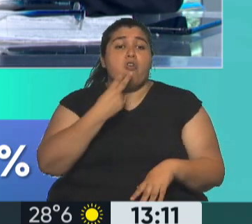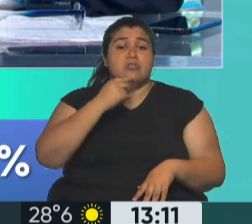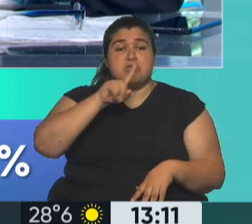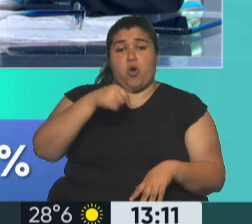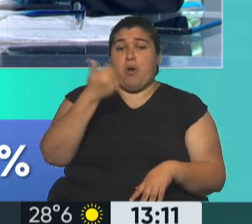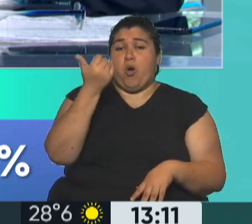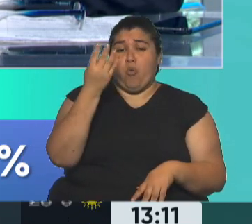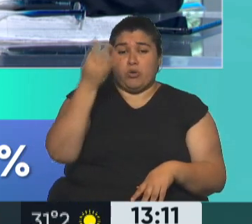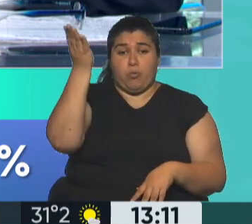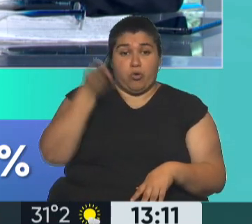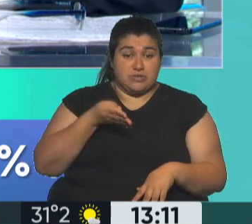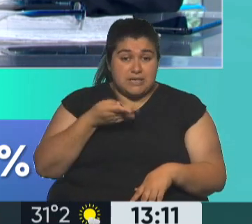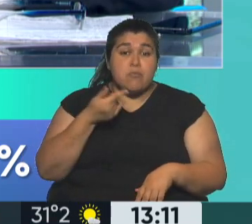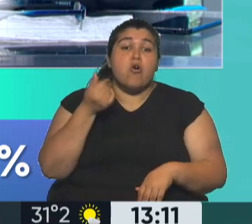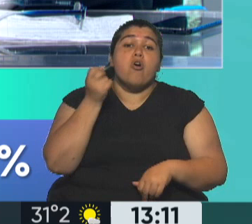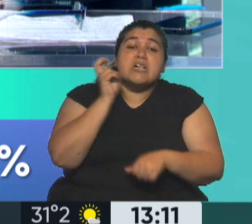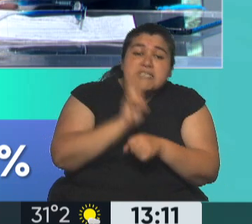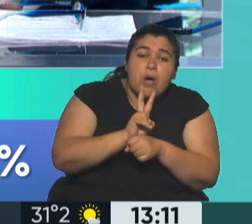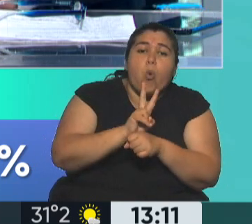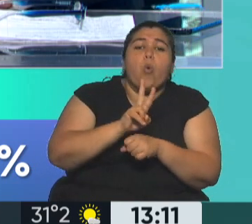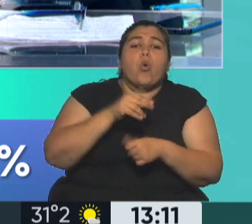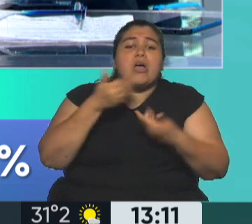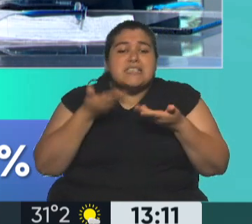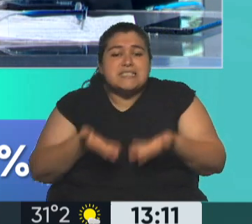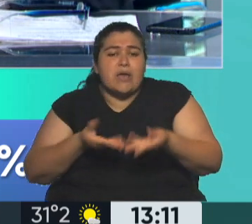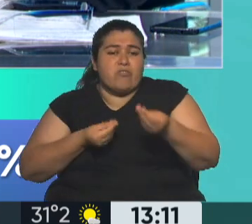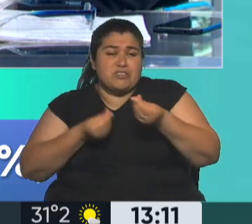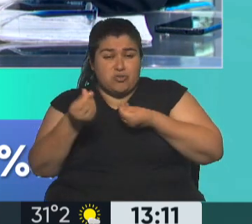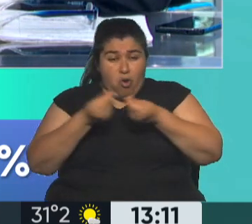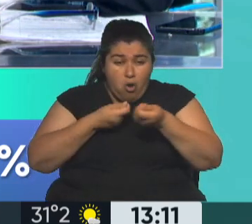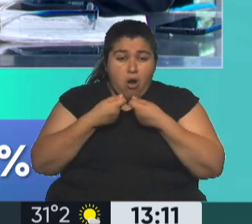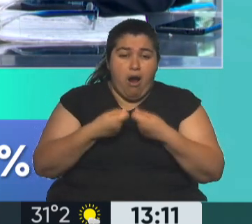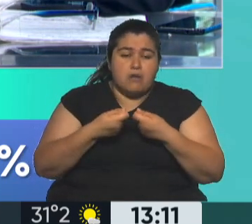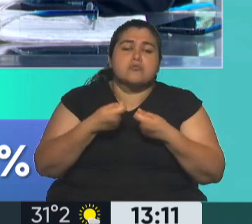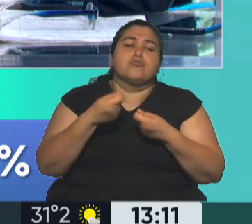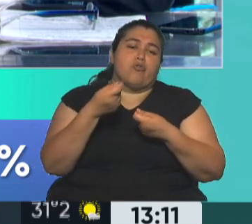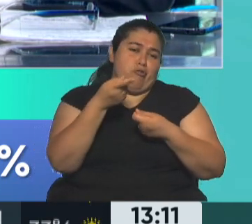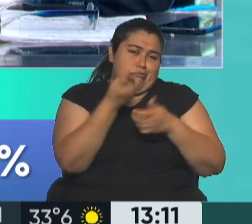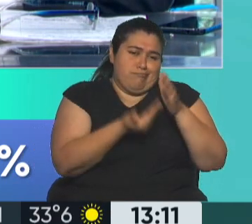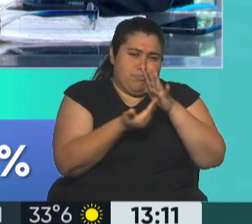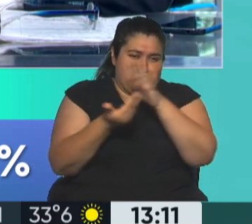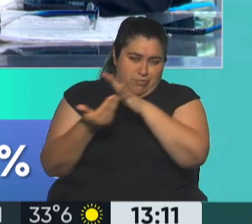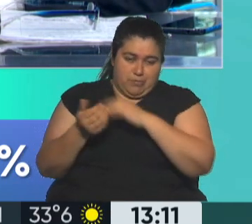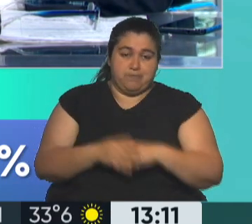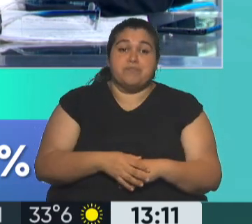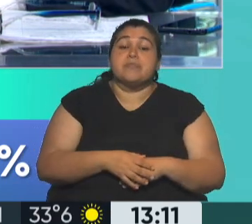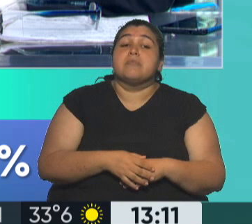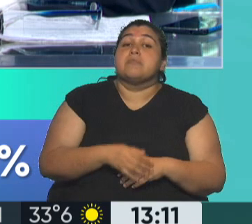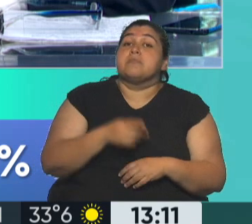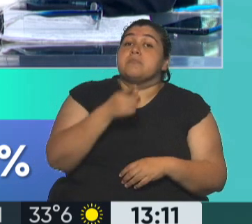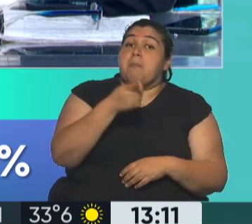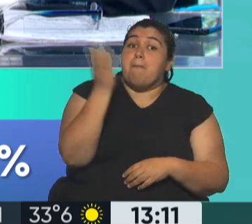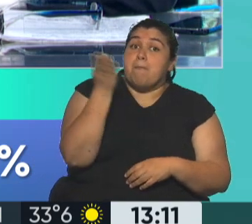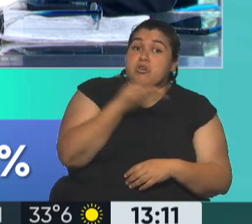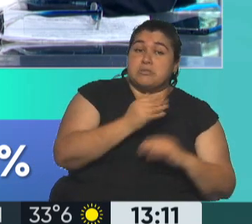% y seguros y servicios financieros 11,2%. Estos son los principales. Te destaco los que subieron menos que el